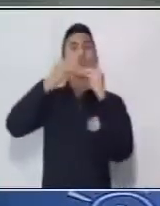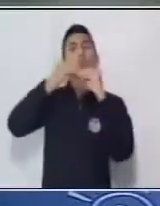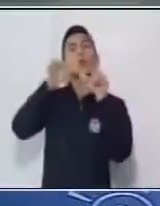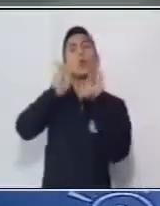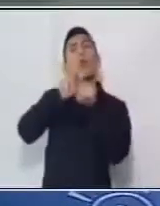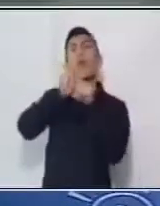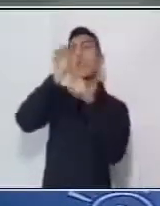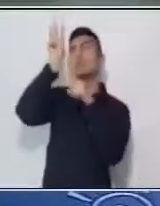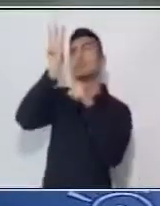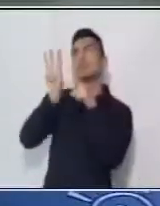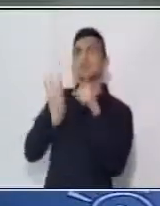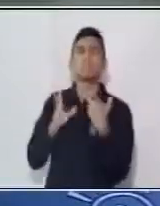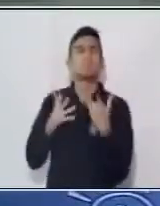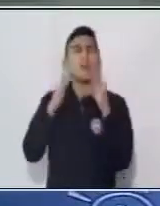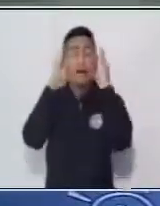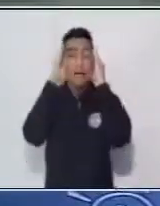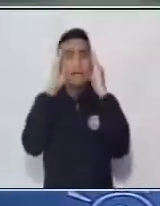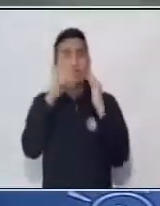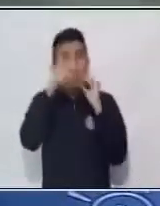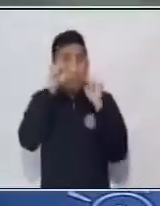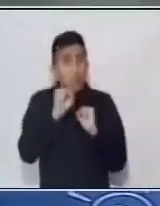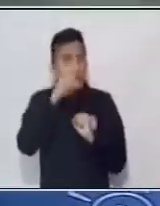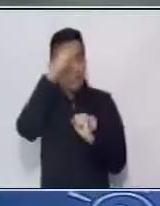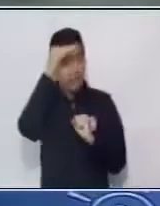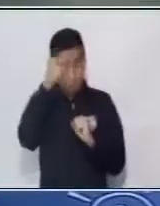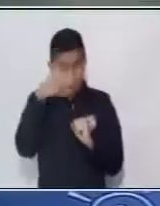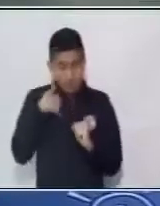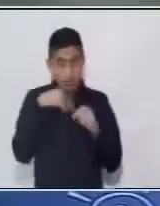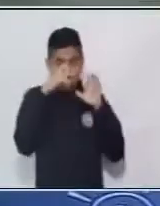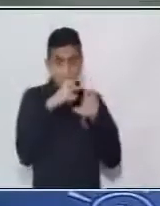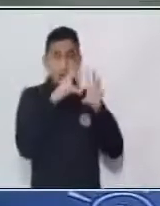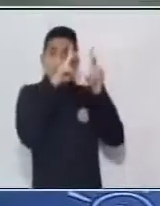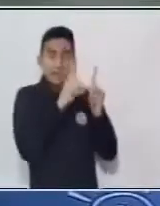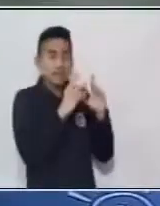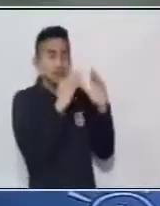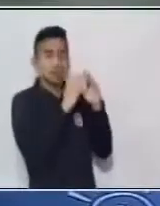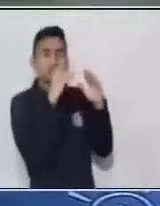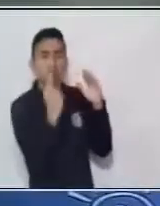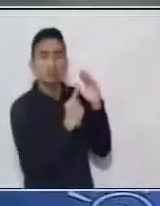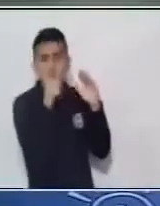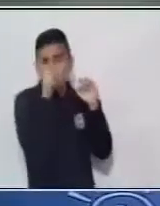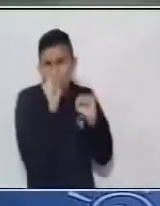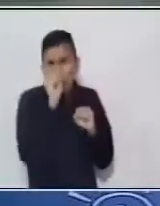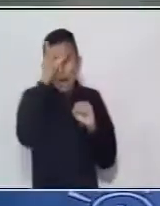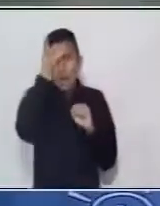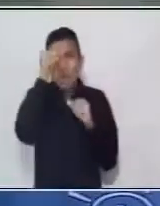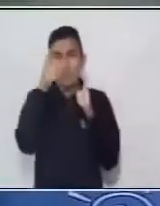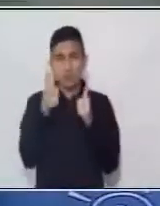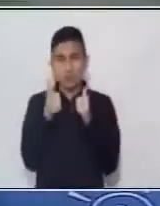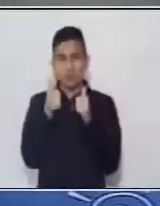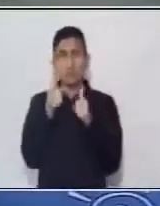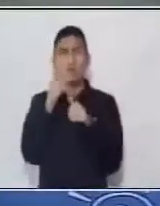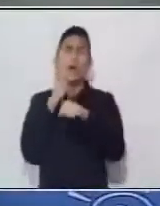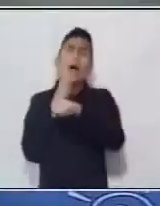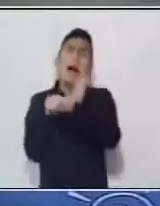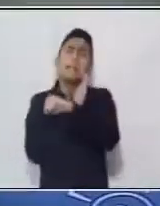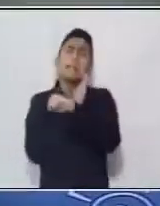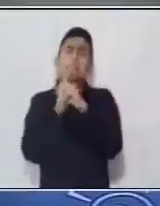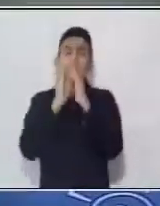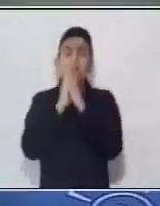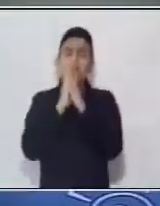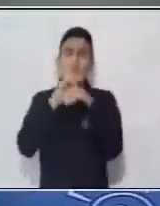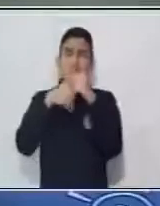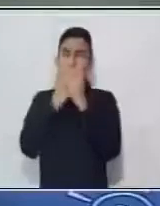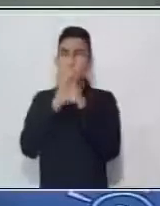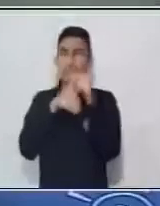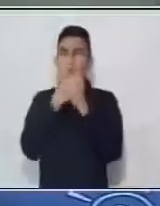habilidades y estresas como la atención, la memoria y la habilidad lingüística. Antes de empezar, te recomiendo que laves tus manos